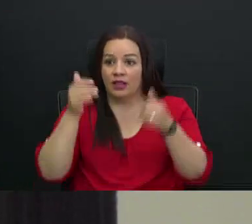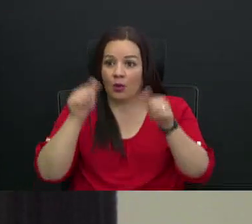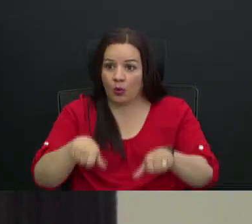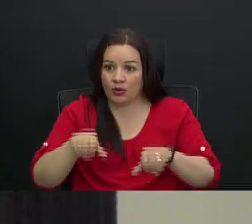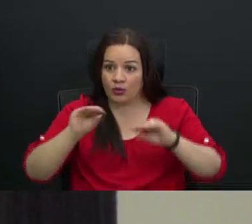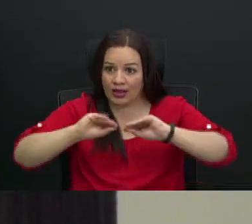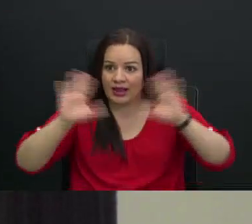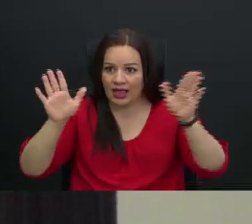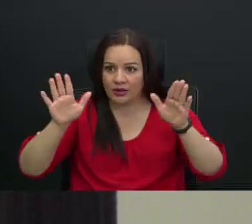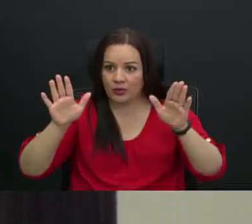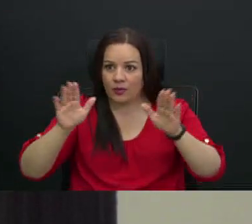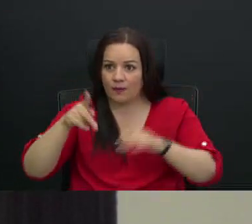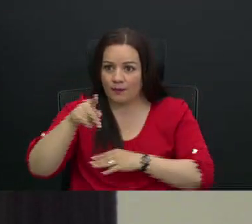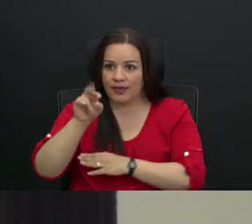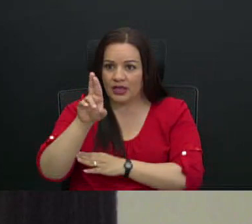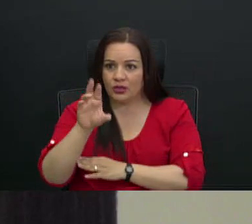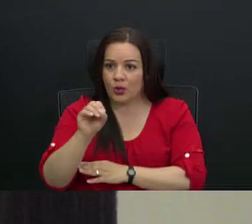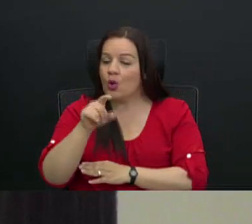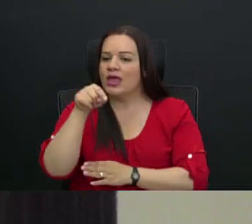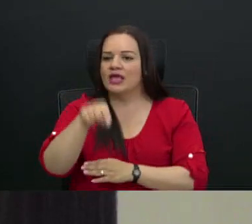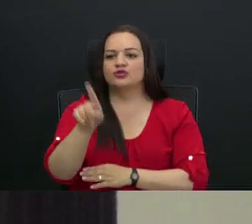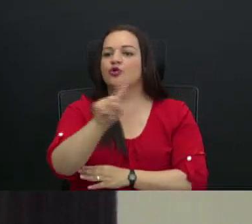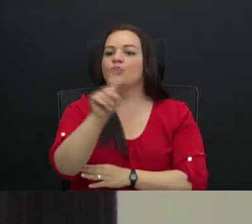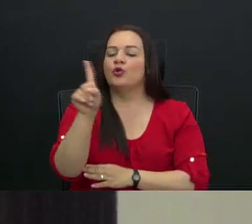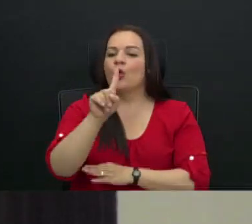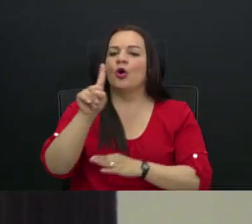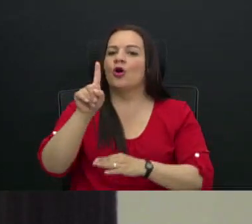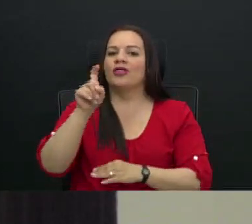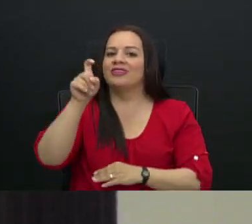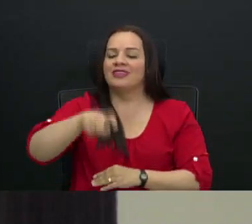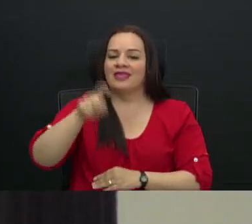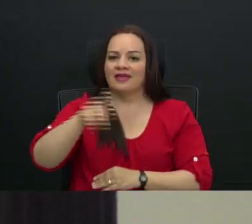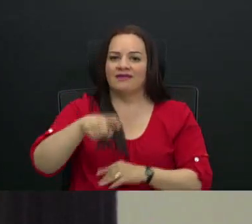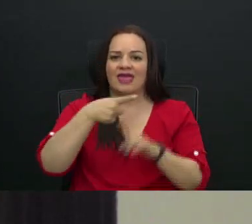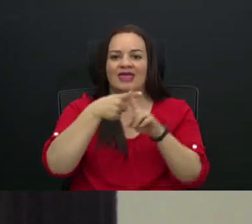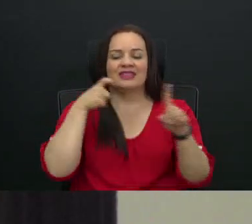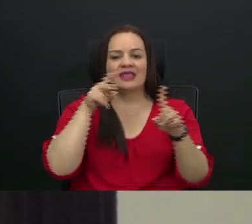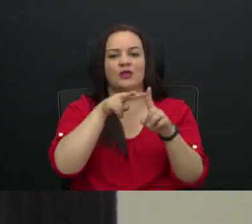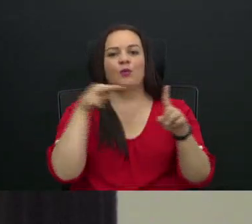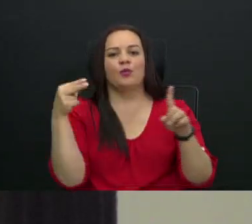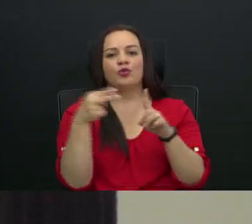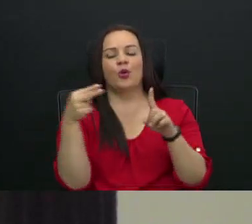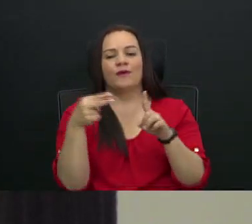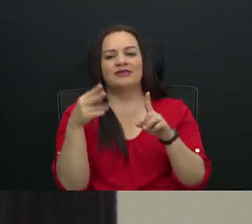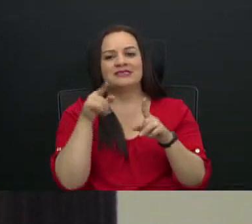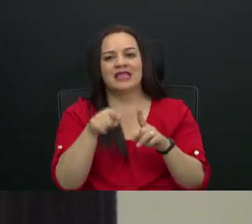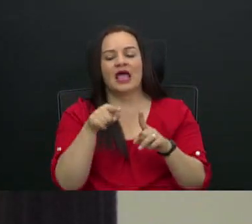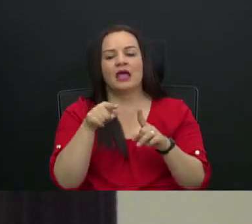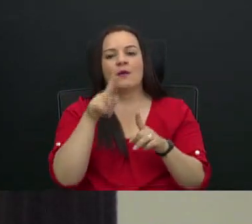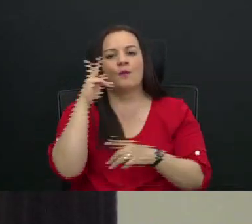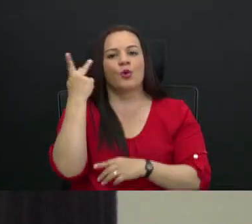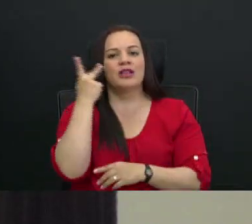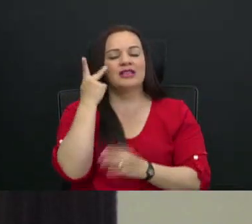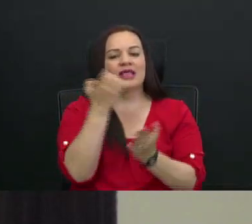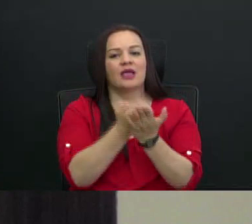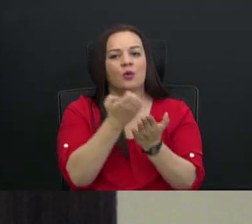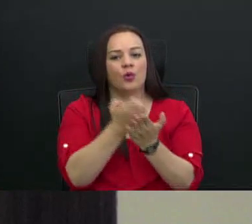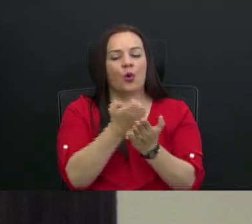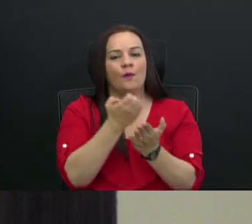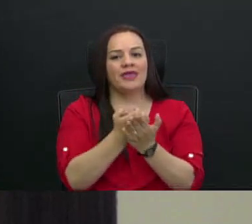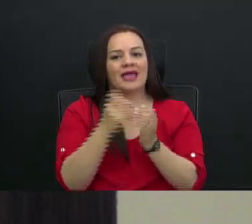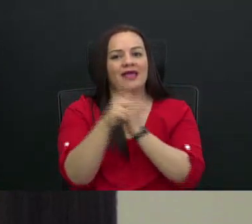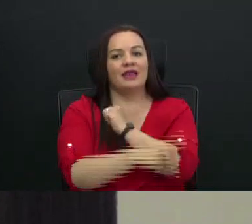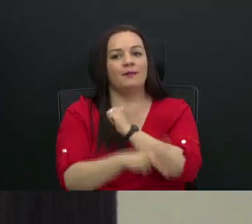claro lo suficientemente claro, don Pedro? Eso no debe ser. Desde un punto de vista de política económica de este país,